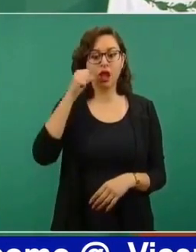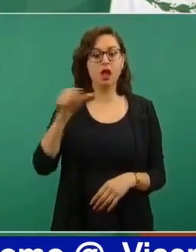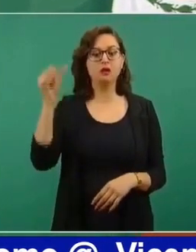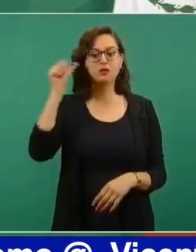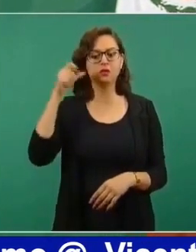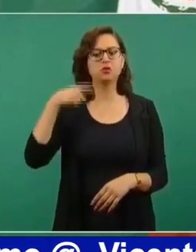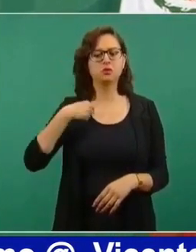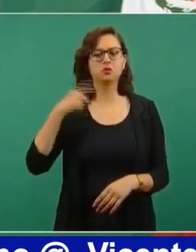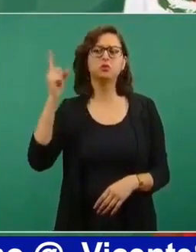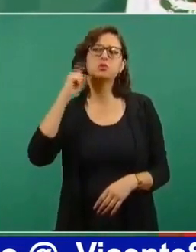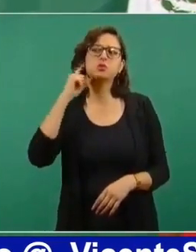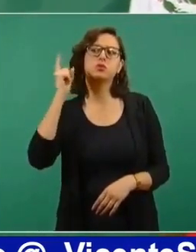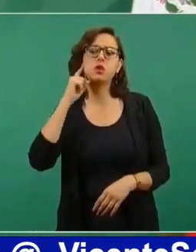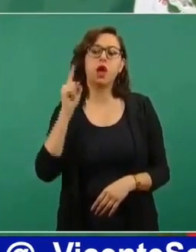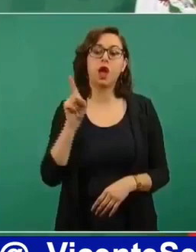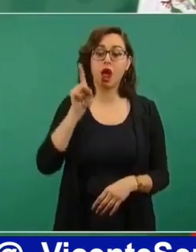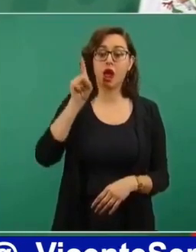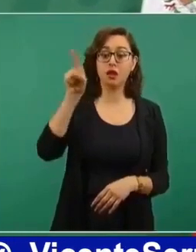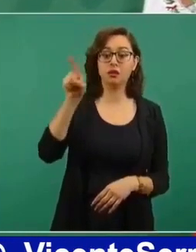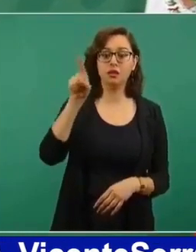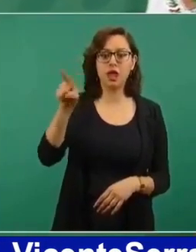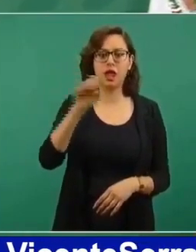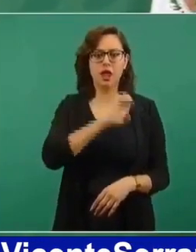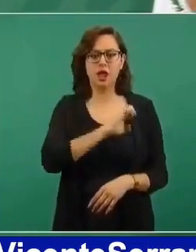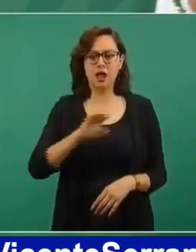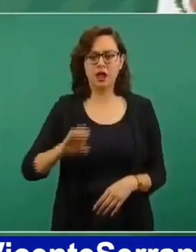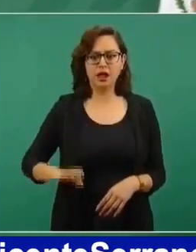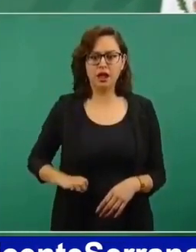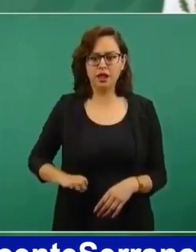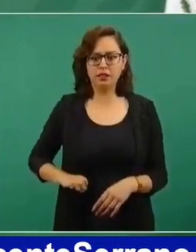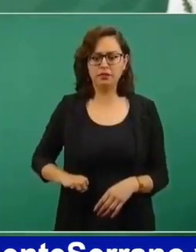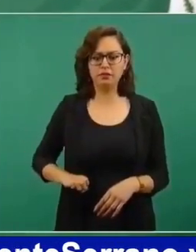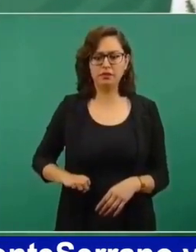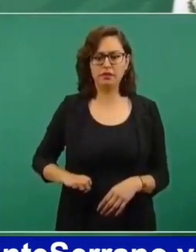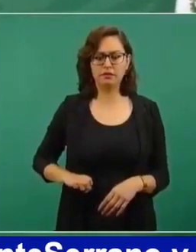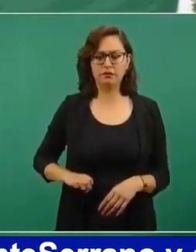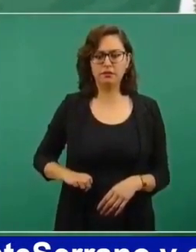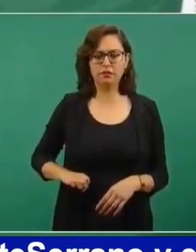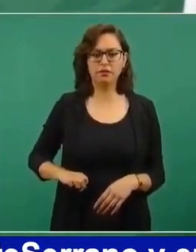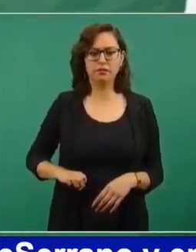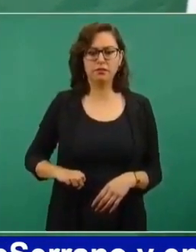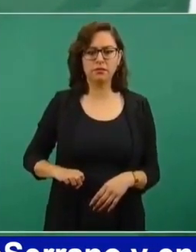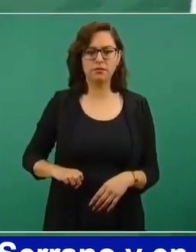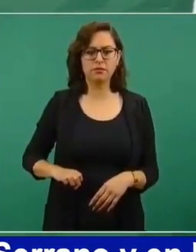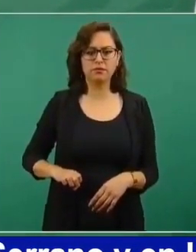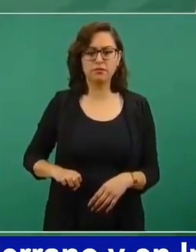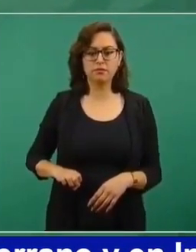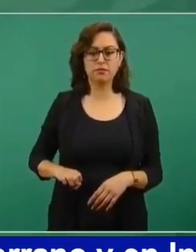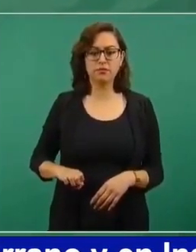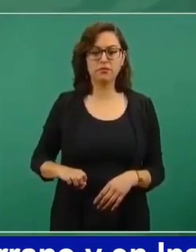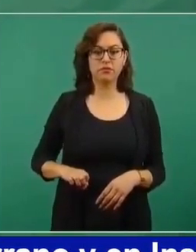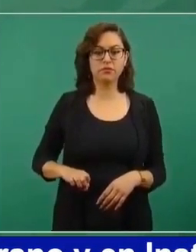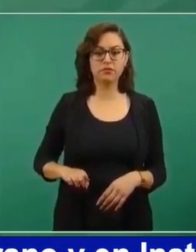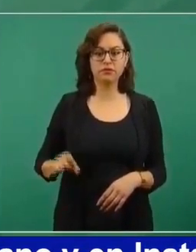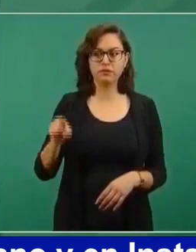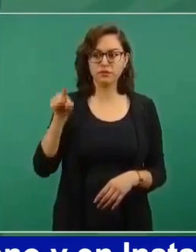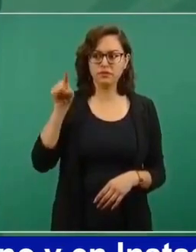Ecatepec, detuvieron tres